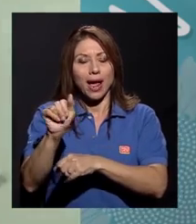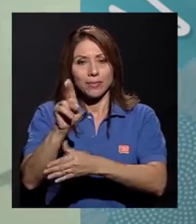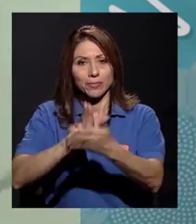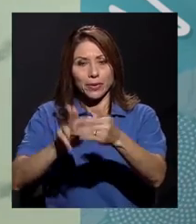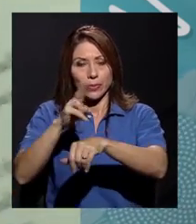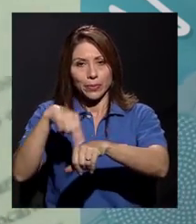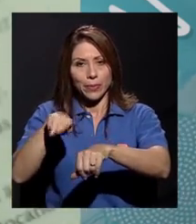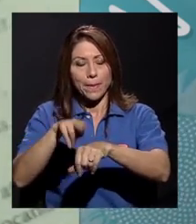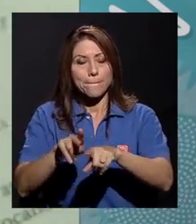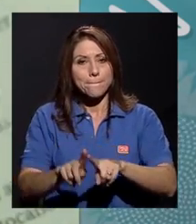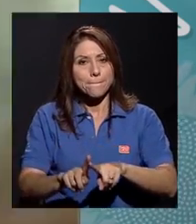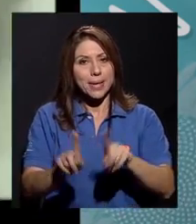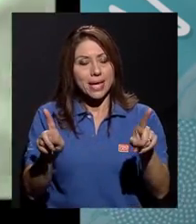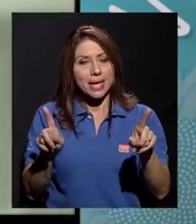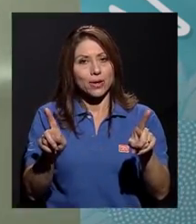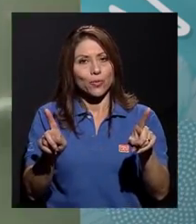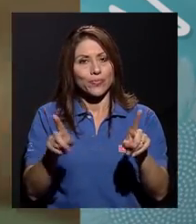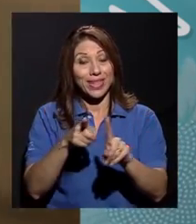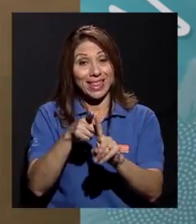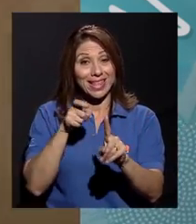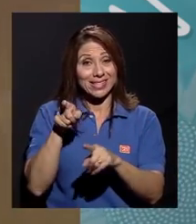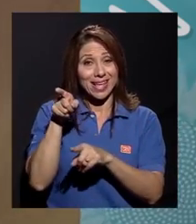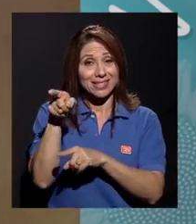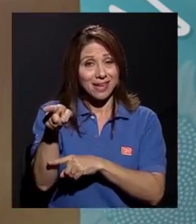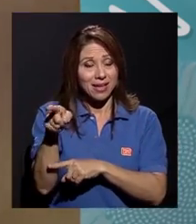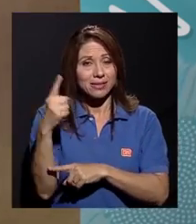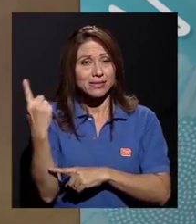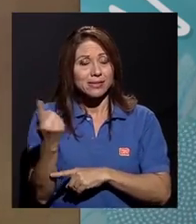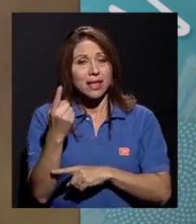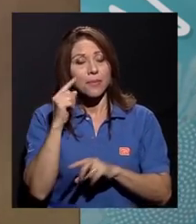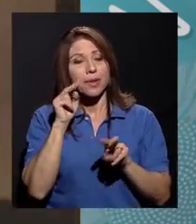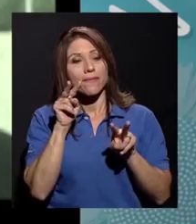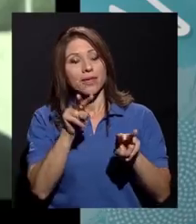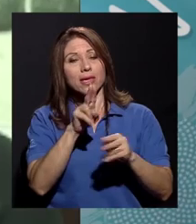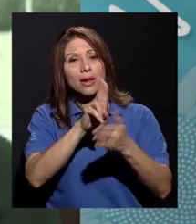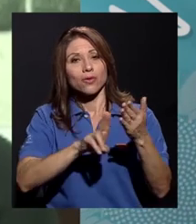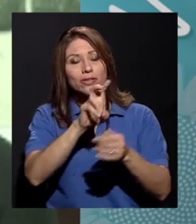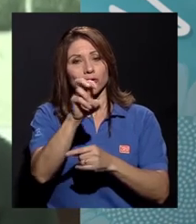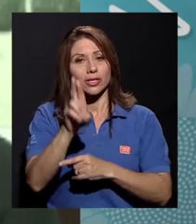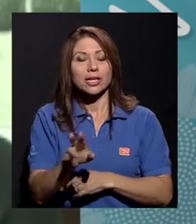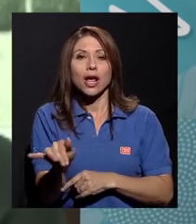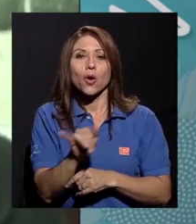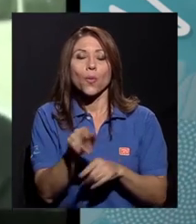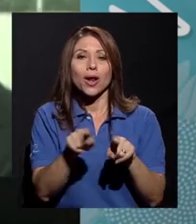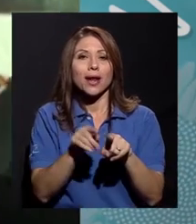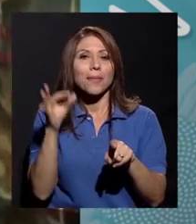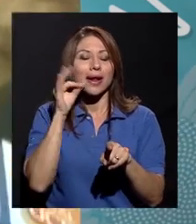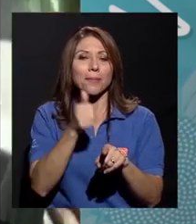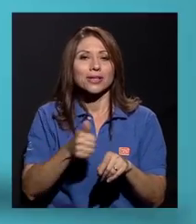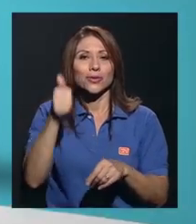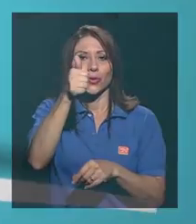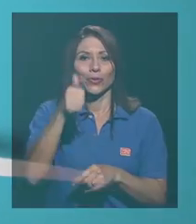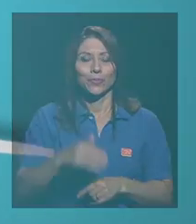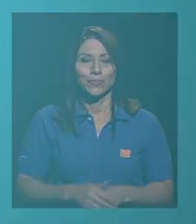desde allá siempre vi a la Universidad de Costa Rica como la hermana mayor.